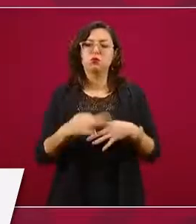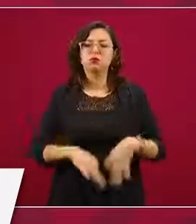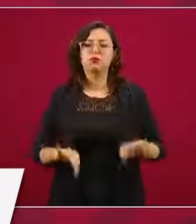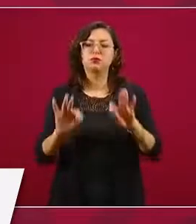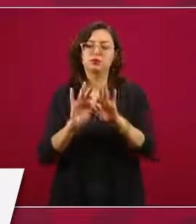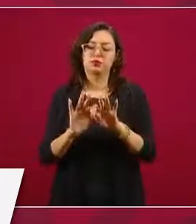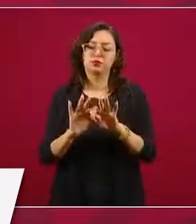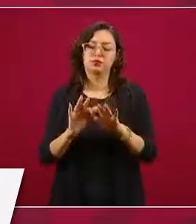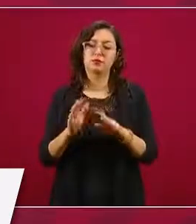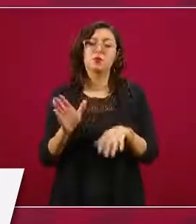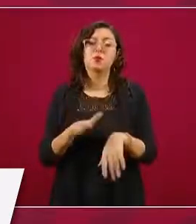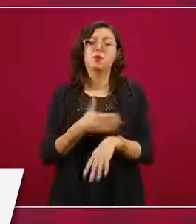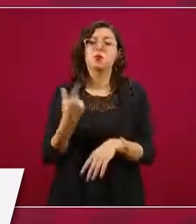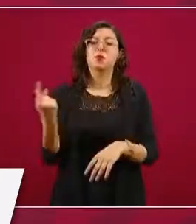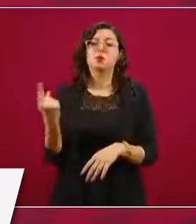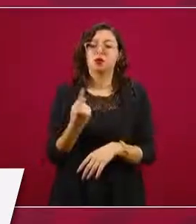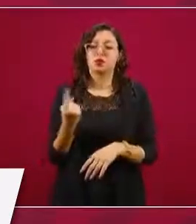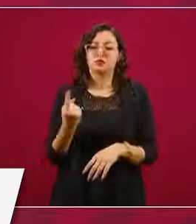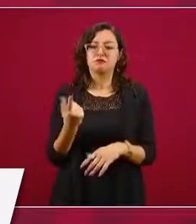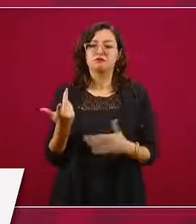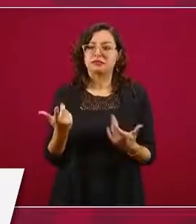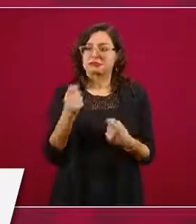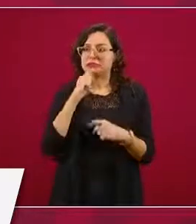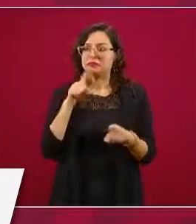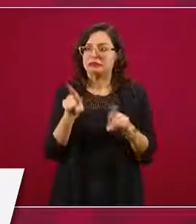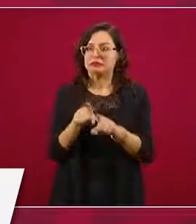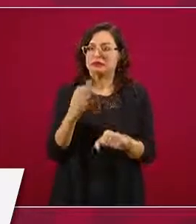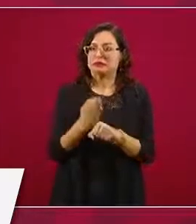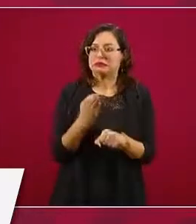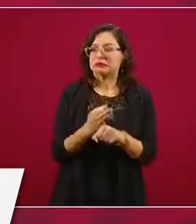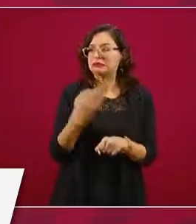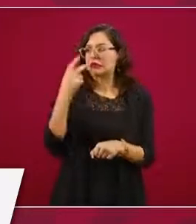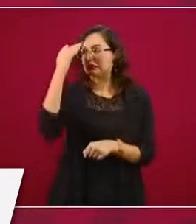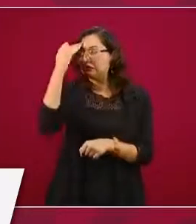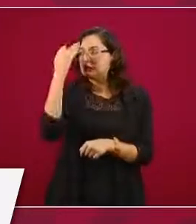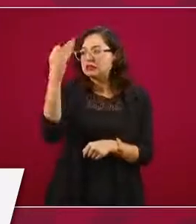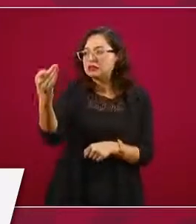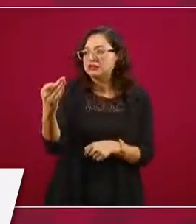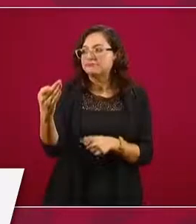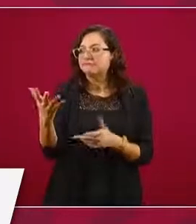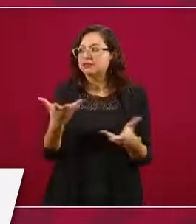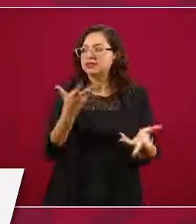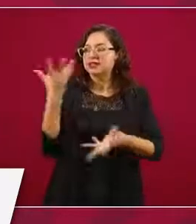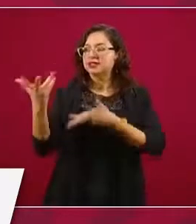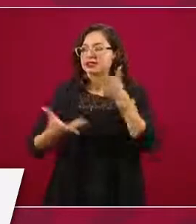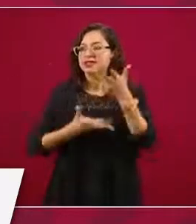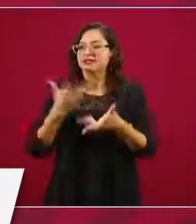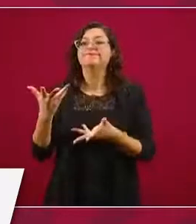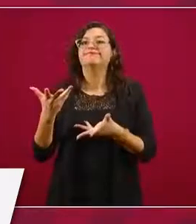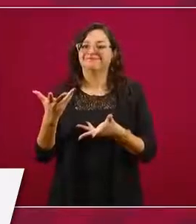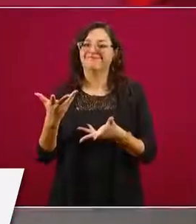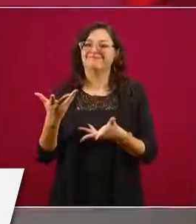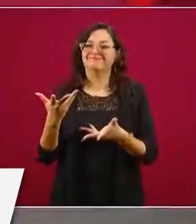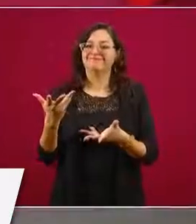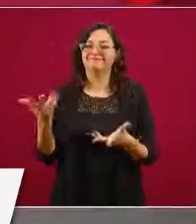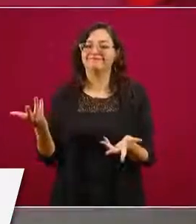sobre todo muy oportuno, porque se